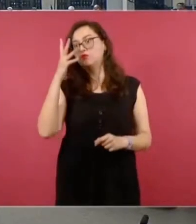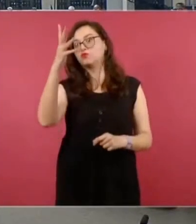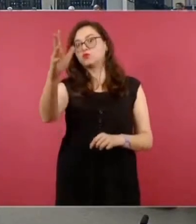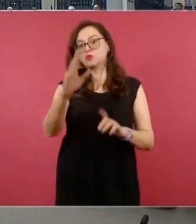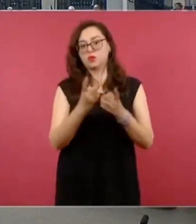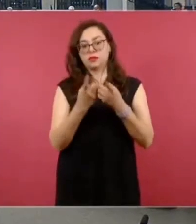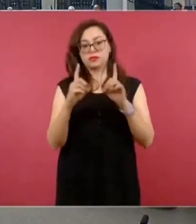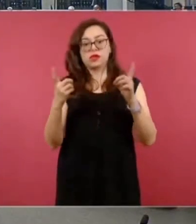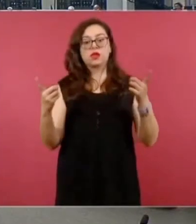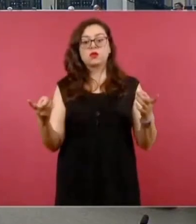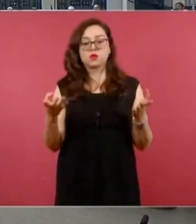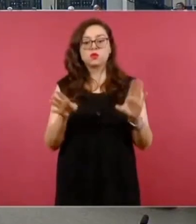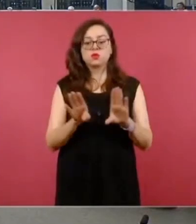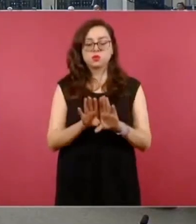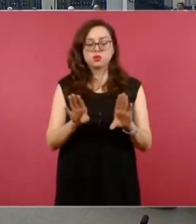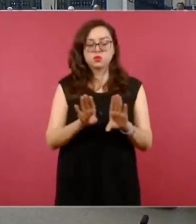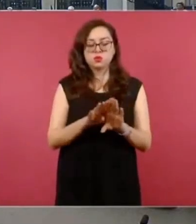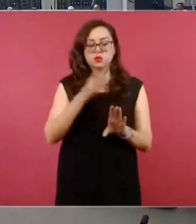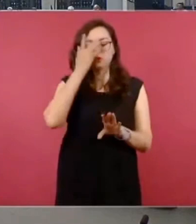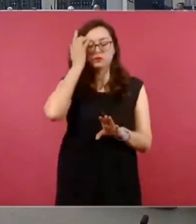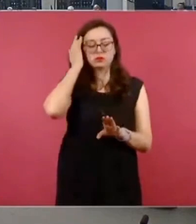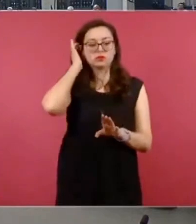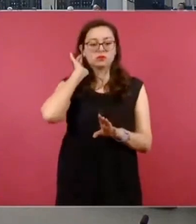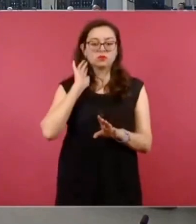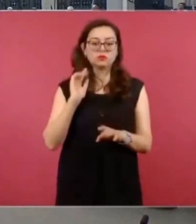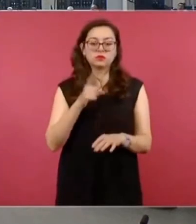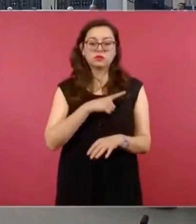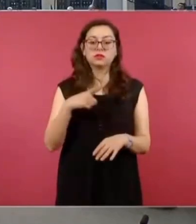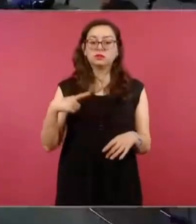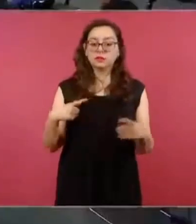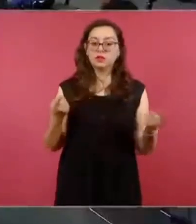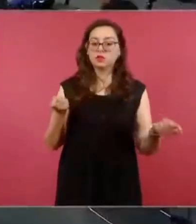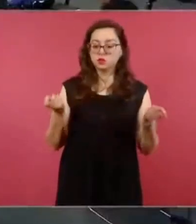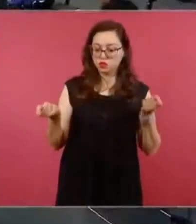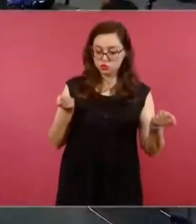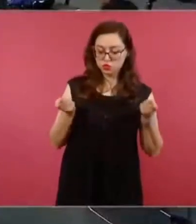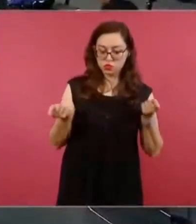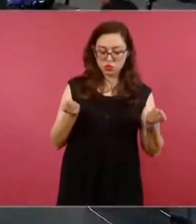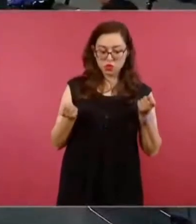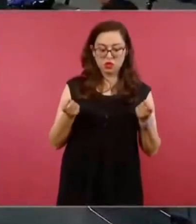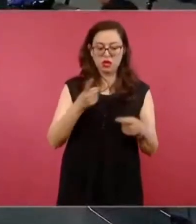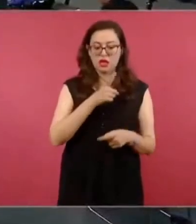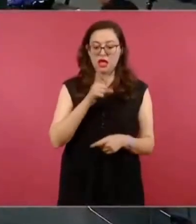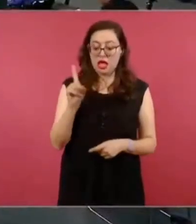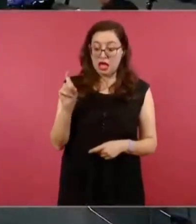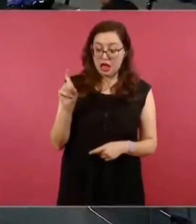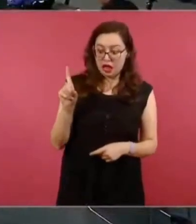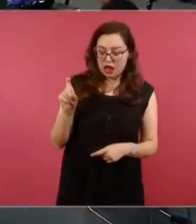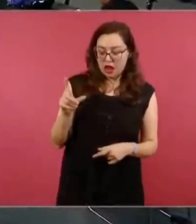control de los acuíferos.